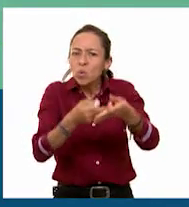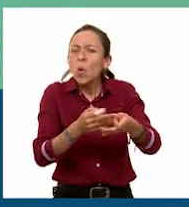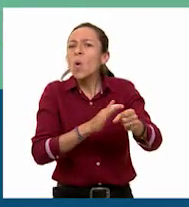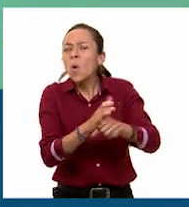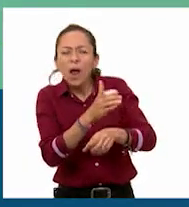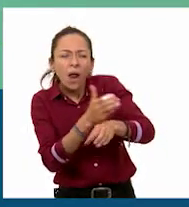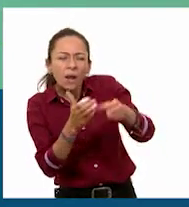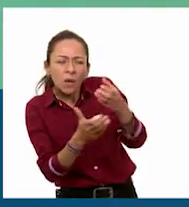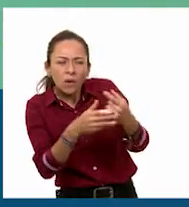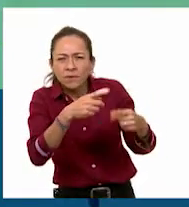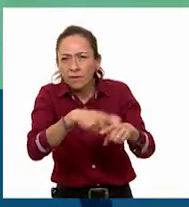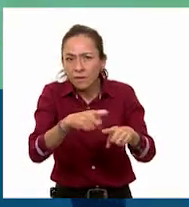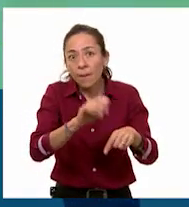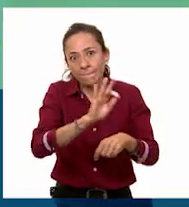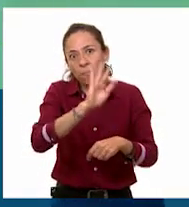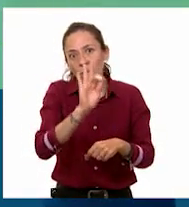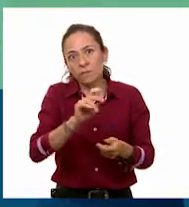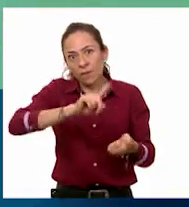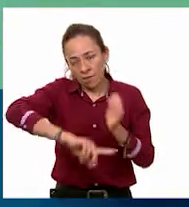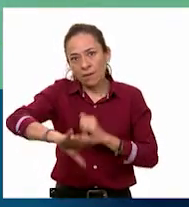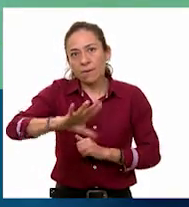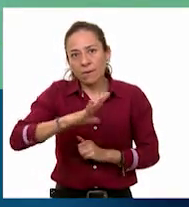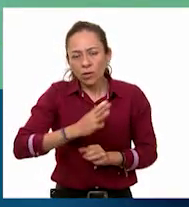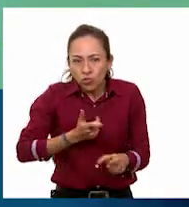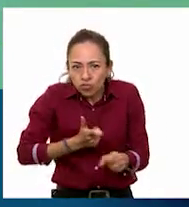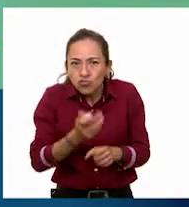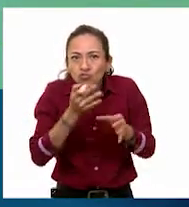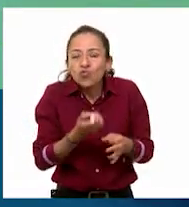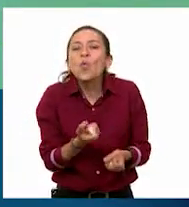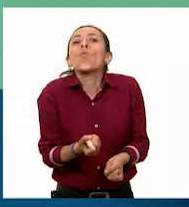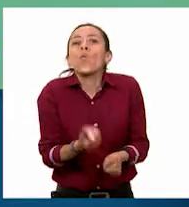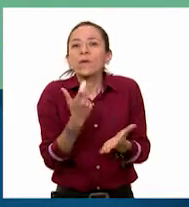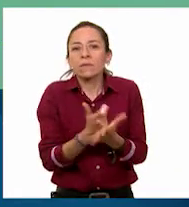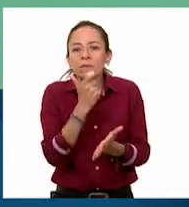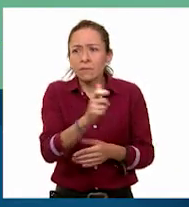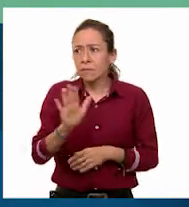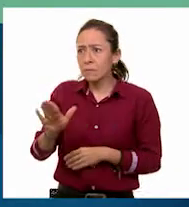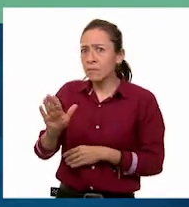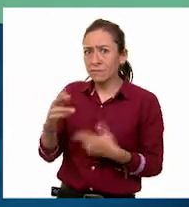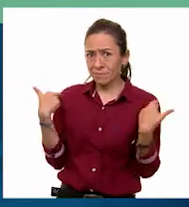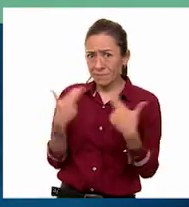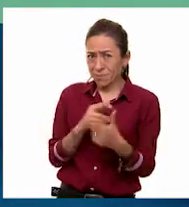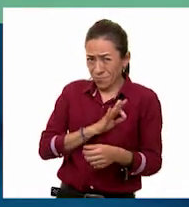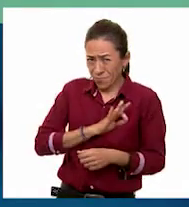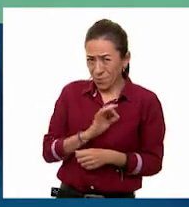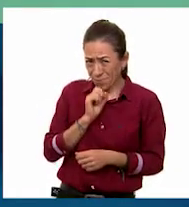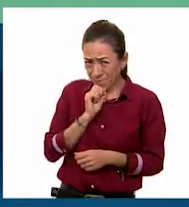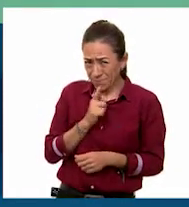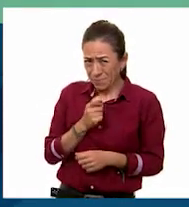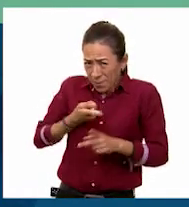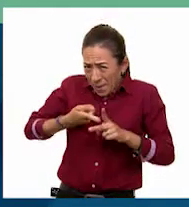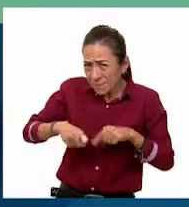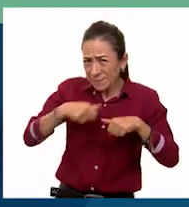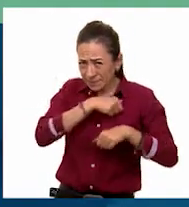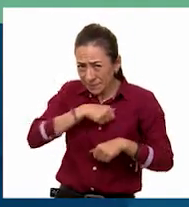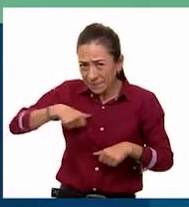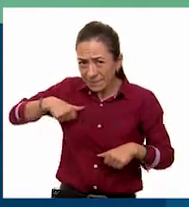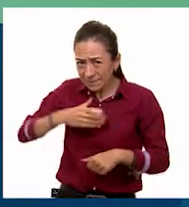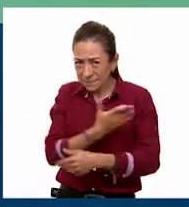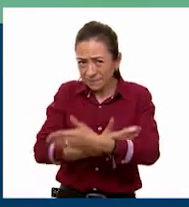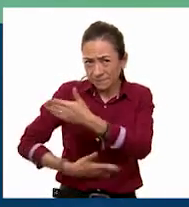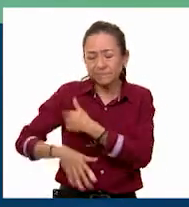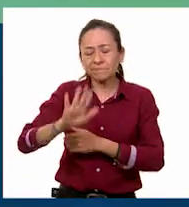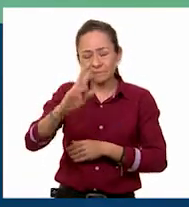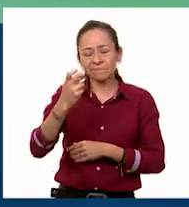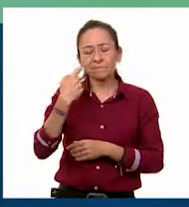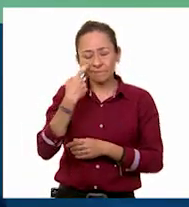Maestro Ciel, primero, ¿puedo decir el procedimiento de la playera? Claro. Si el costo es de 300 pesos,